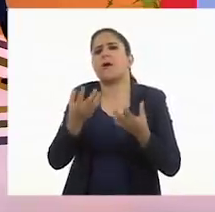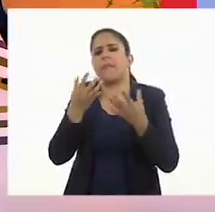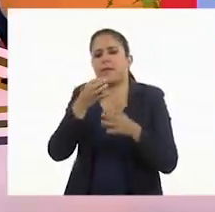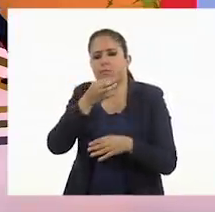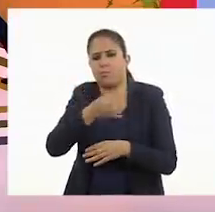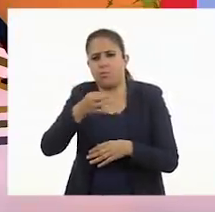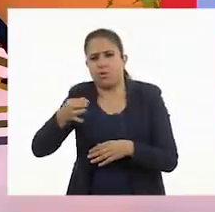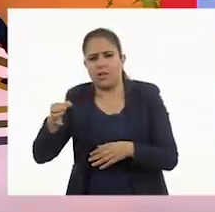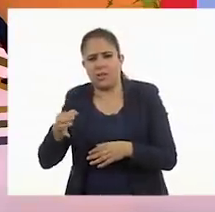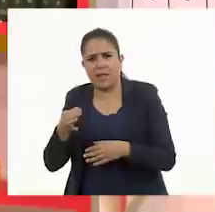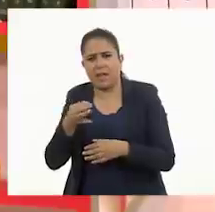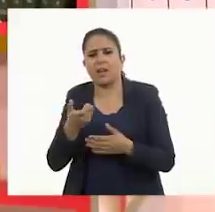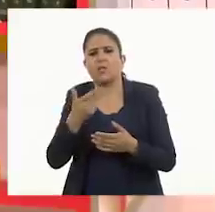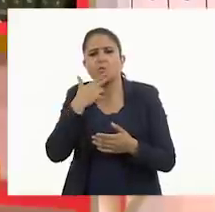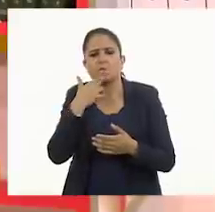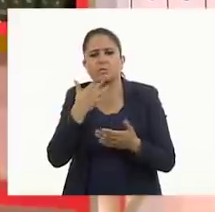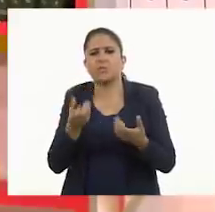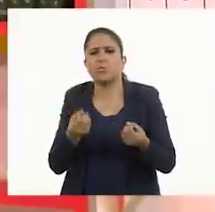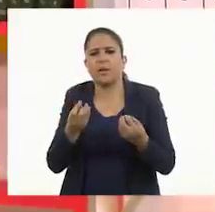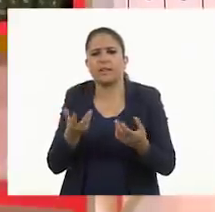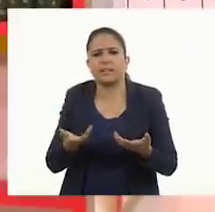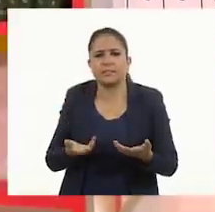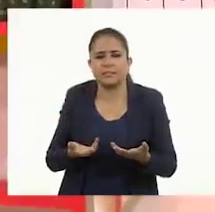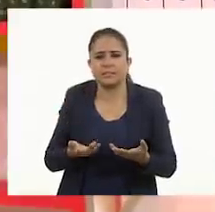monedas de diez debo de ocupar?